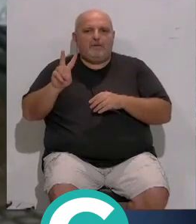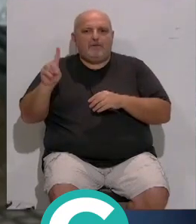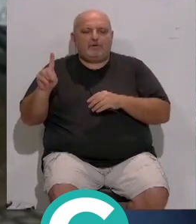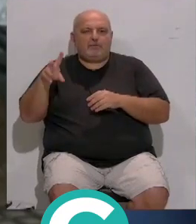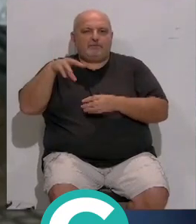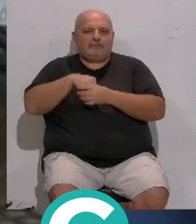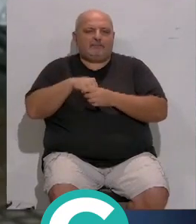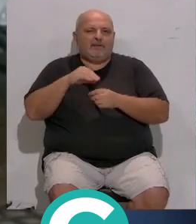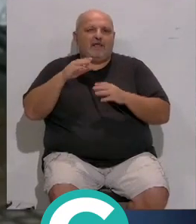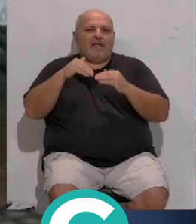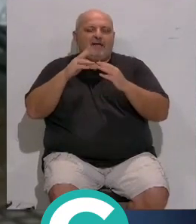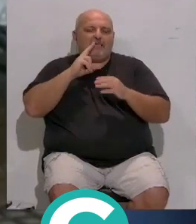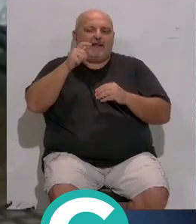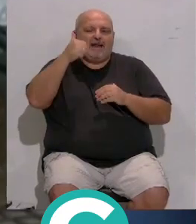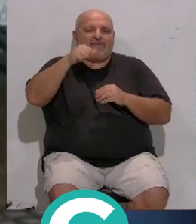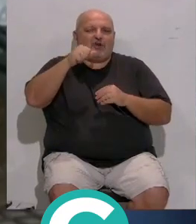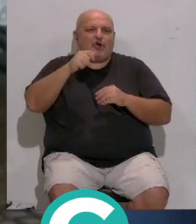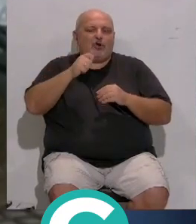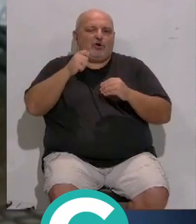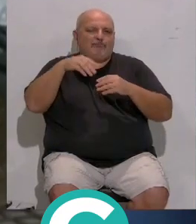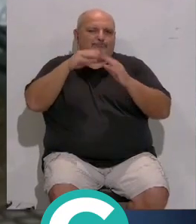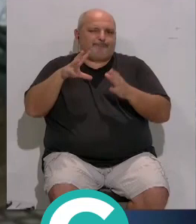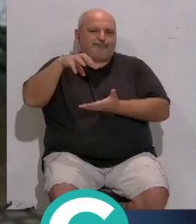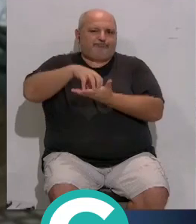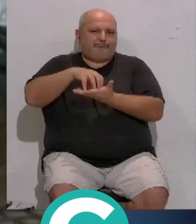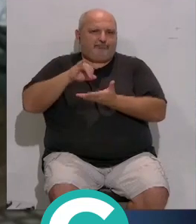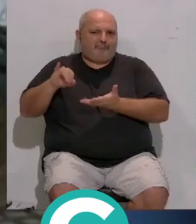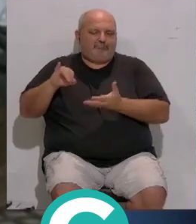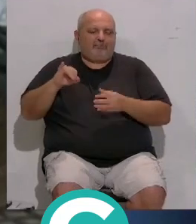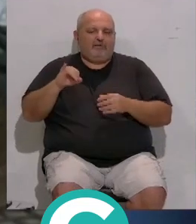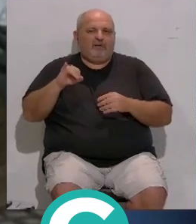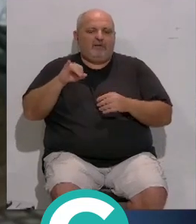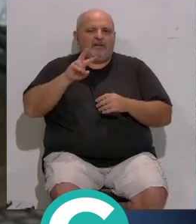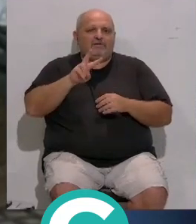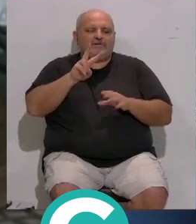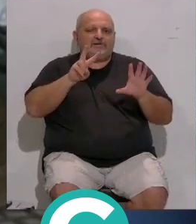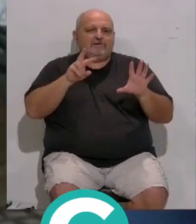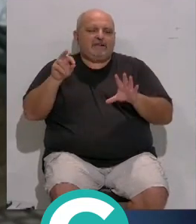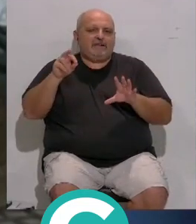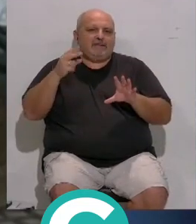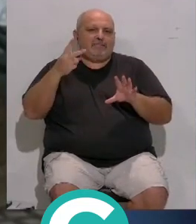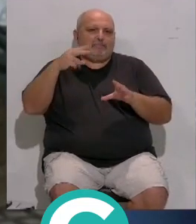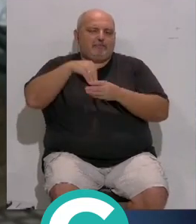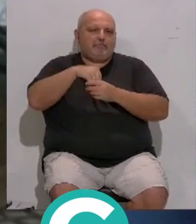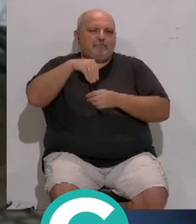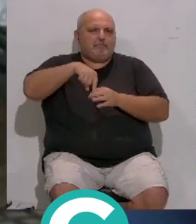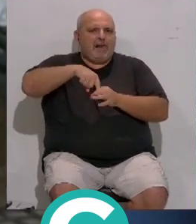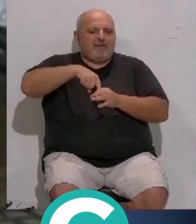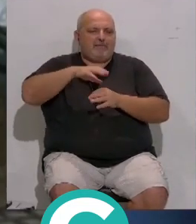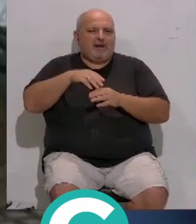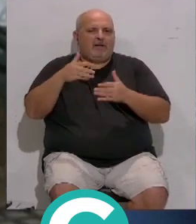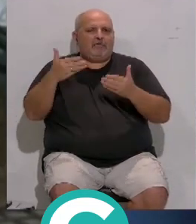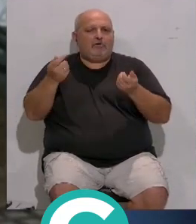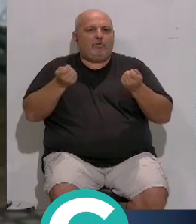que ofrecen los caballeros hospitalarios... ...en conjunto 67 plazas... ...que se recogen en el plan municipal. La campaña se